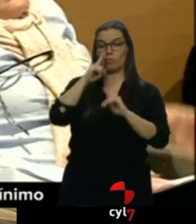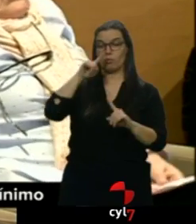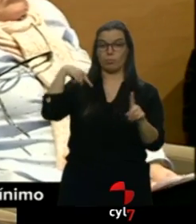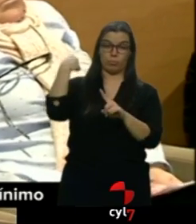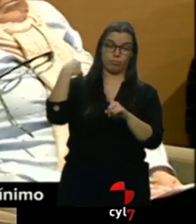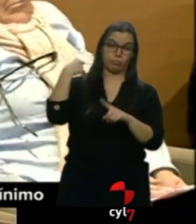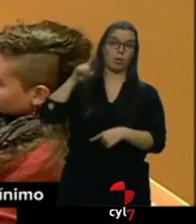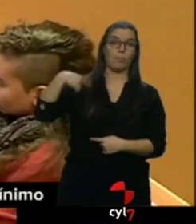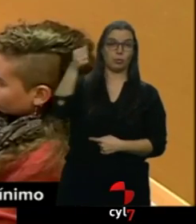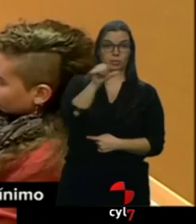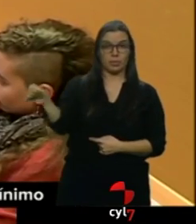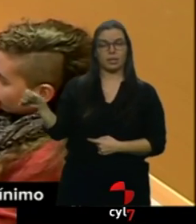los pensionistas volverán a salir a la calle.